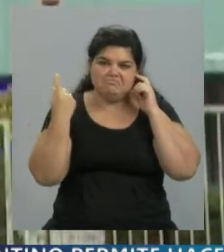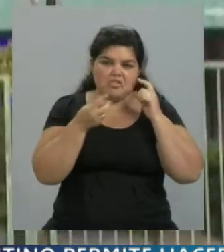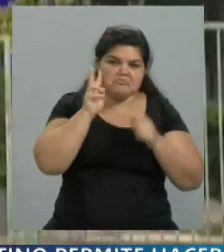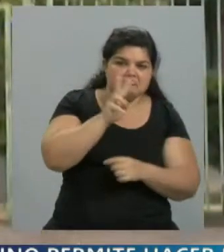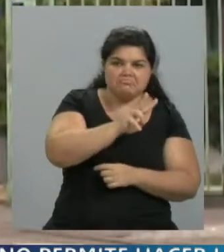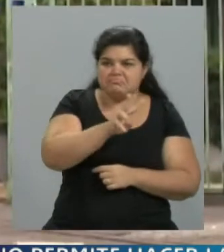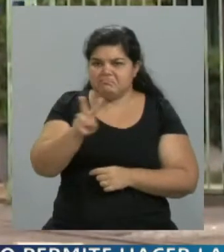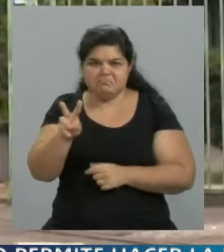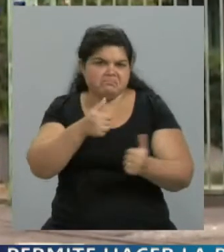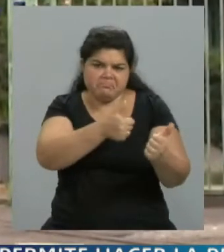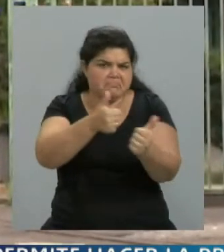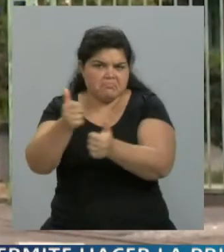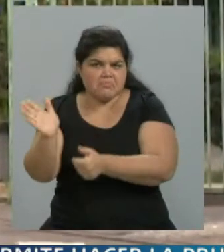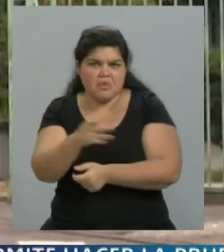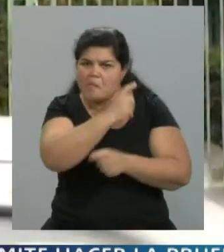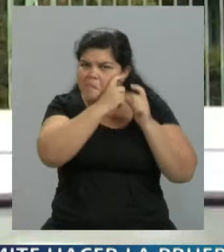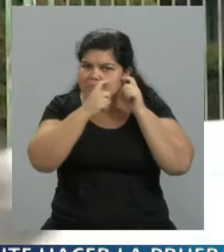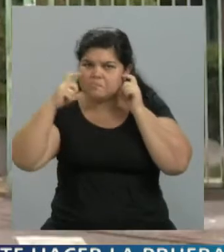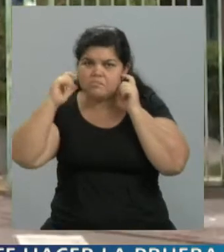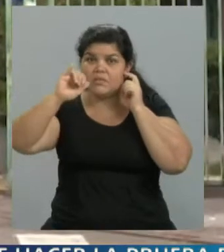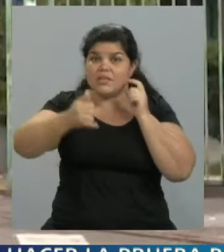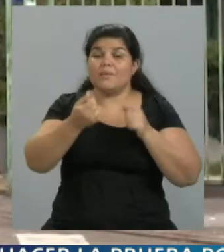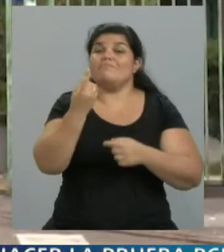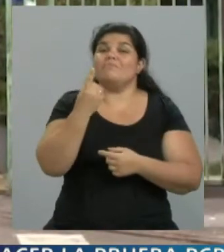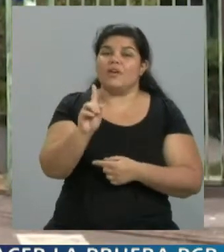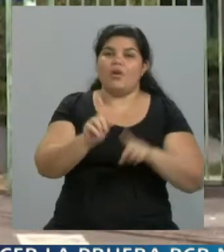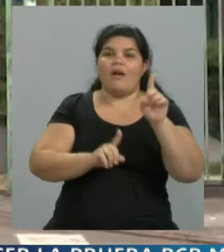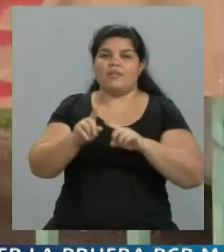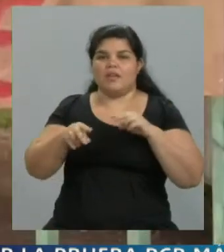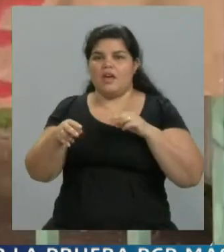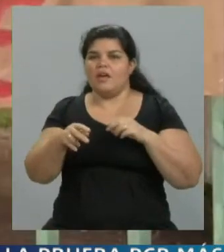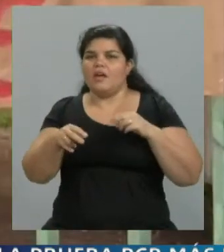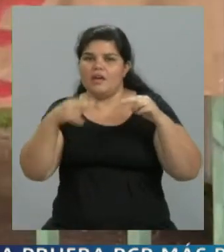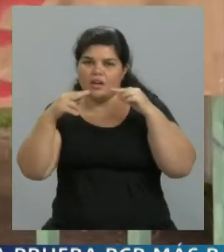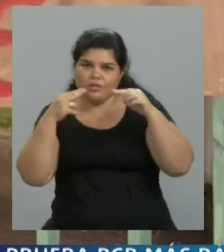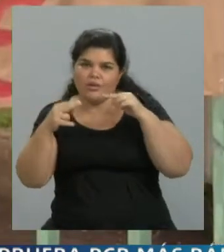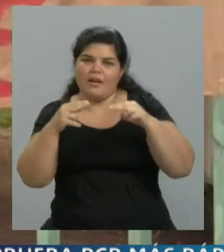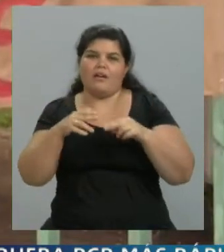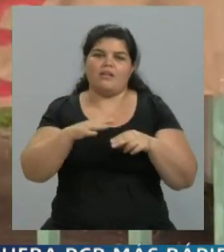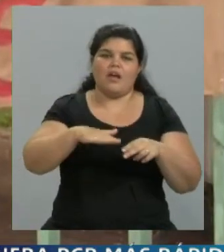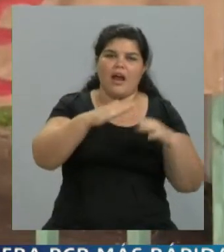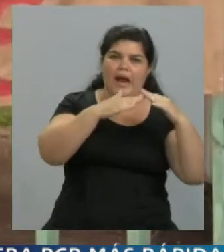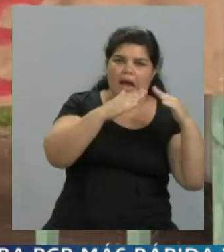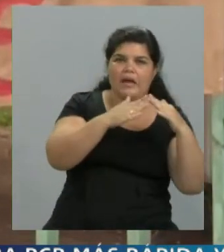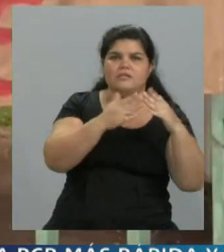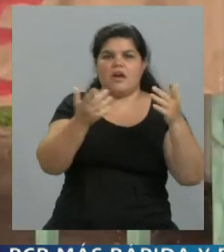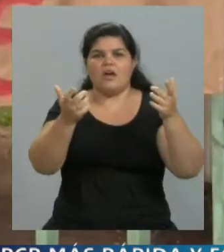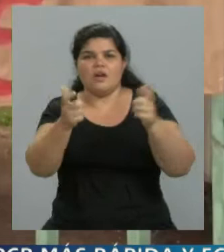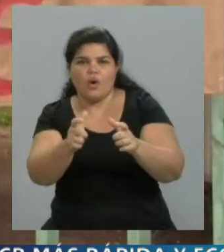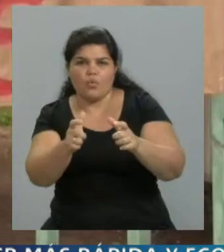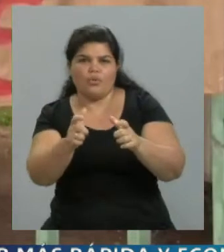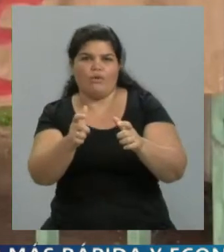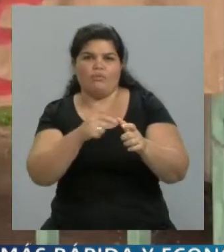pero probablemente el relajo ocurre en los restaurantes o en las casas, en las reuniones sociales en que nos